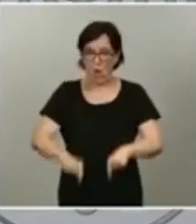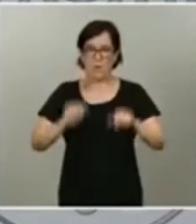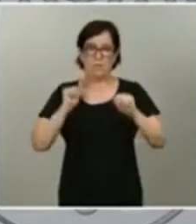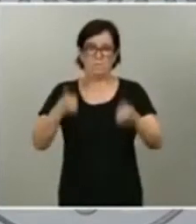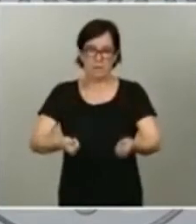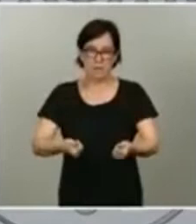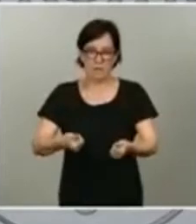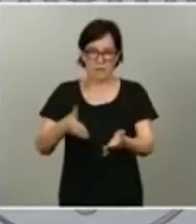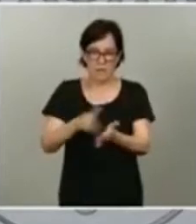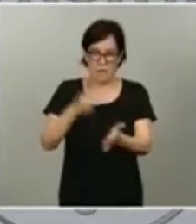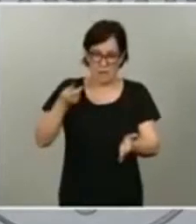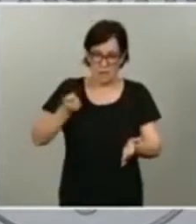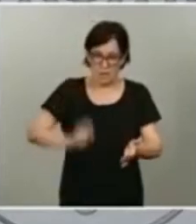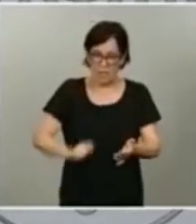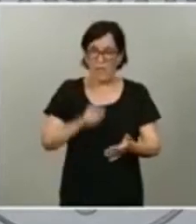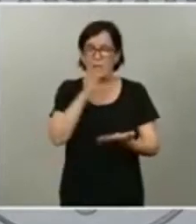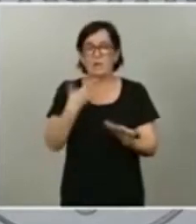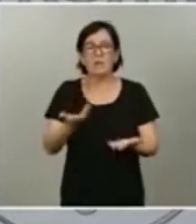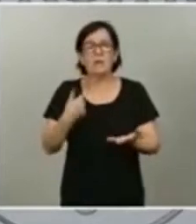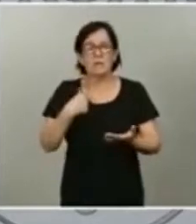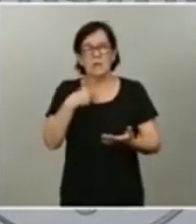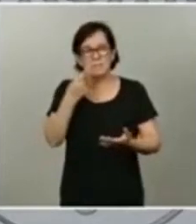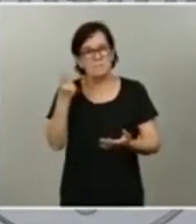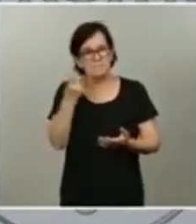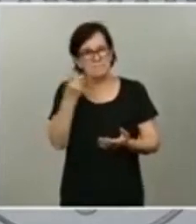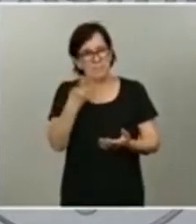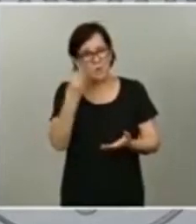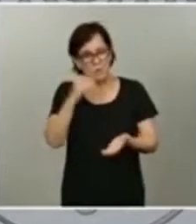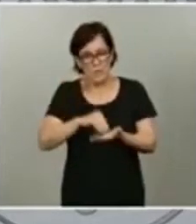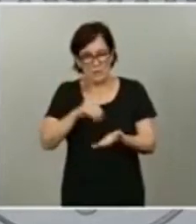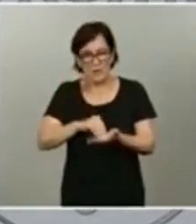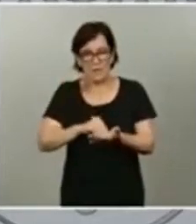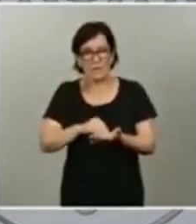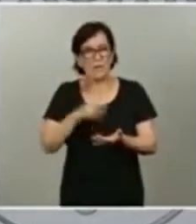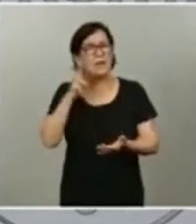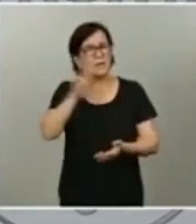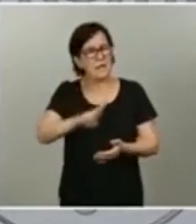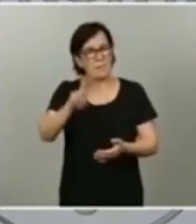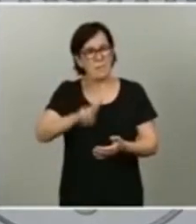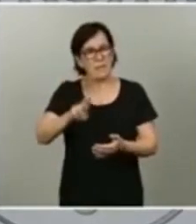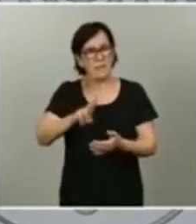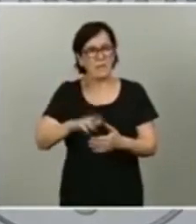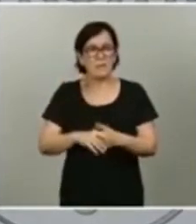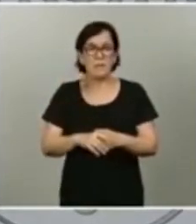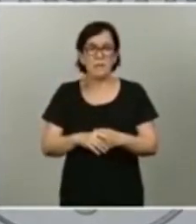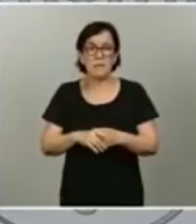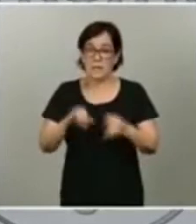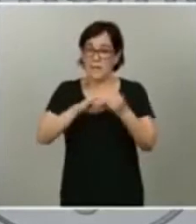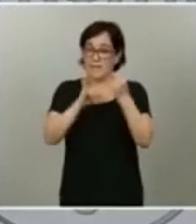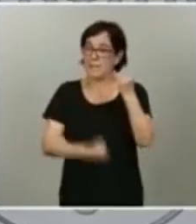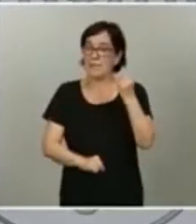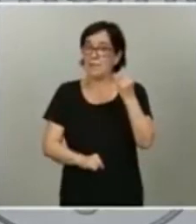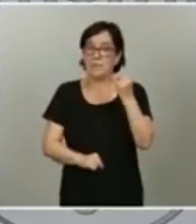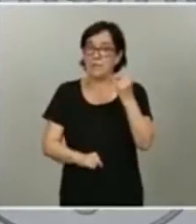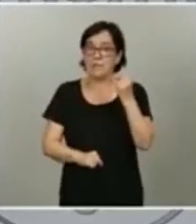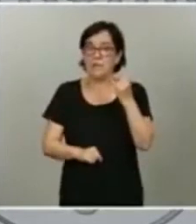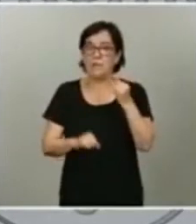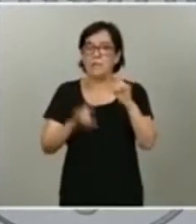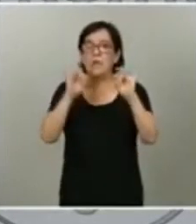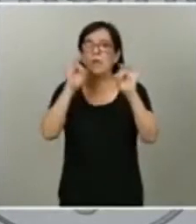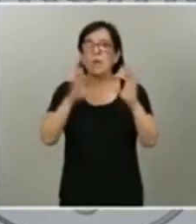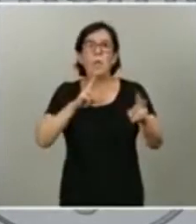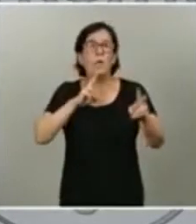lo hemos dicho muchas veces y queremos seguir insistiendo, desde luego esta crisis no puede tener la misma respuesta